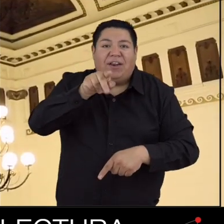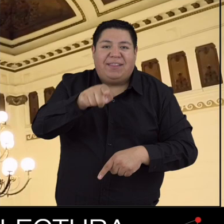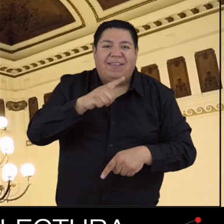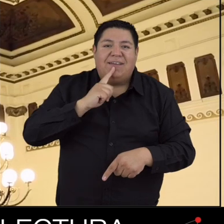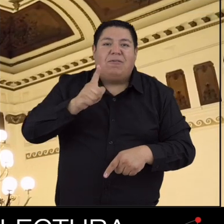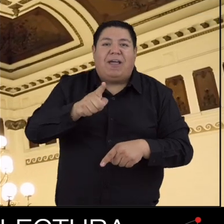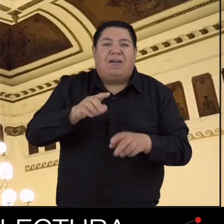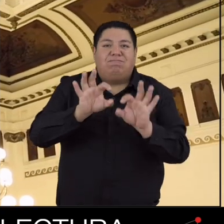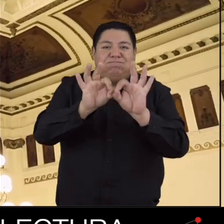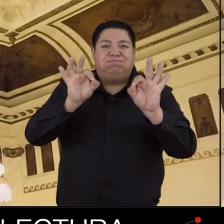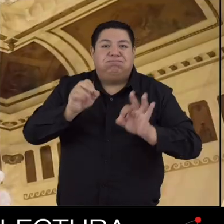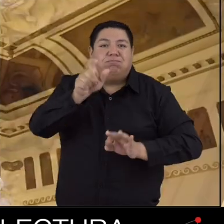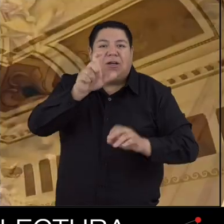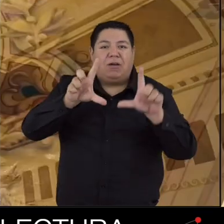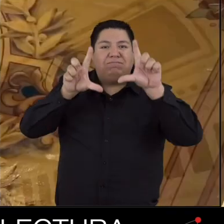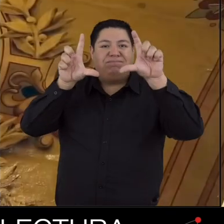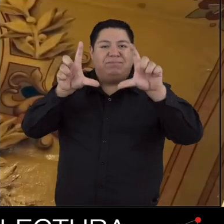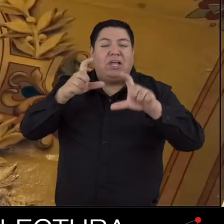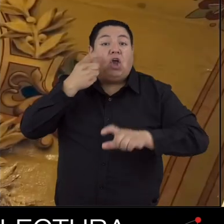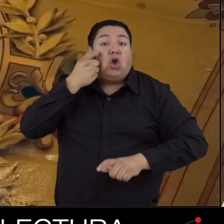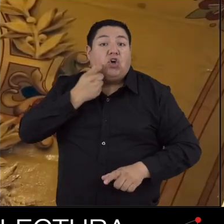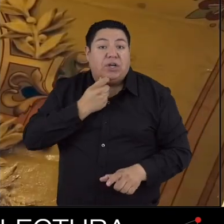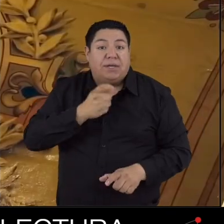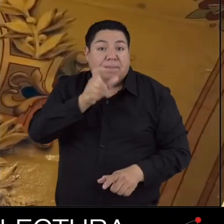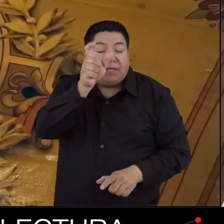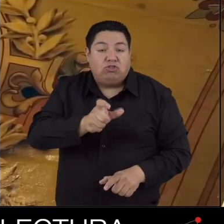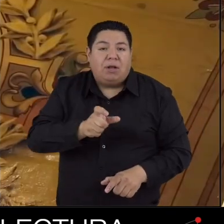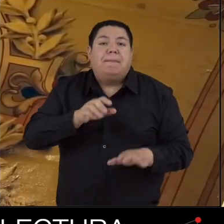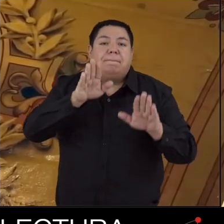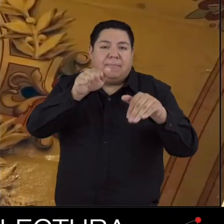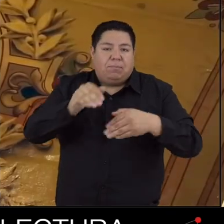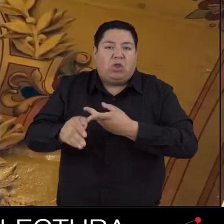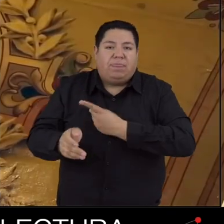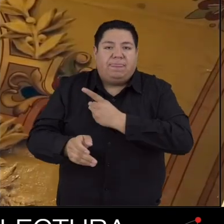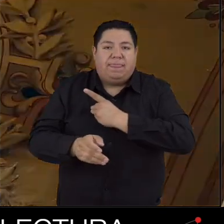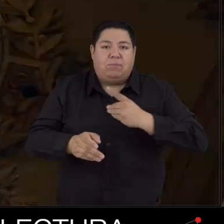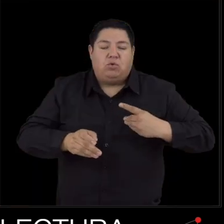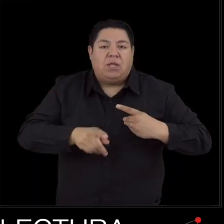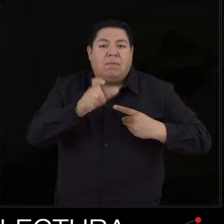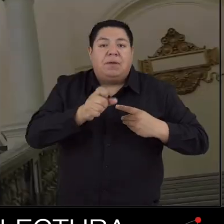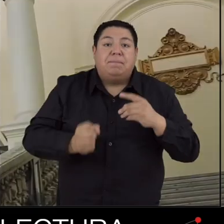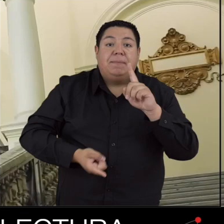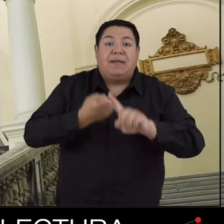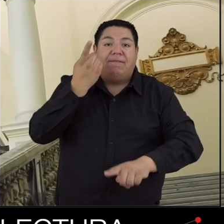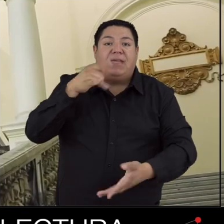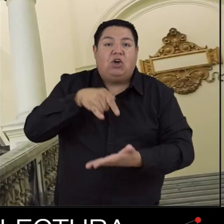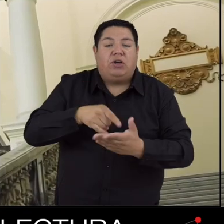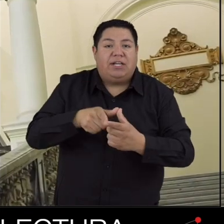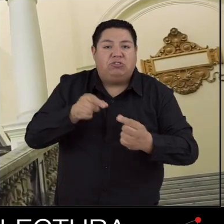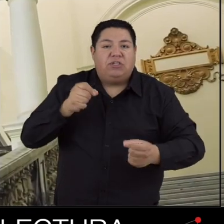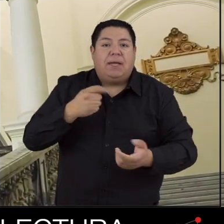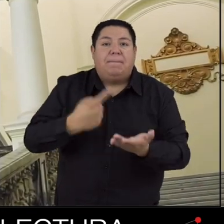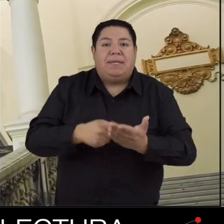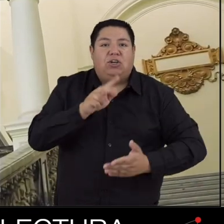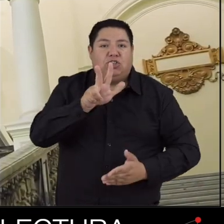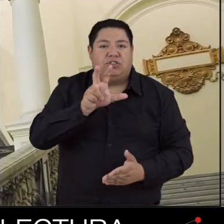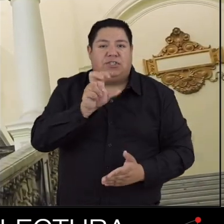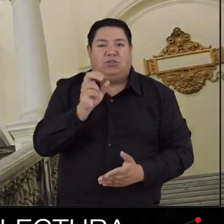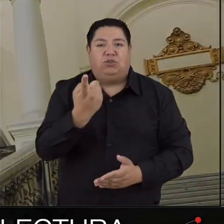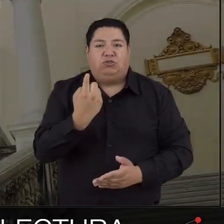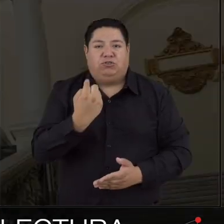fresco con la imagen de Bernardo Higgins, quien fue diputado en el primer congreso nacional de 1811.